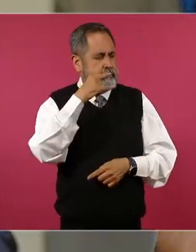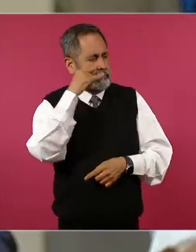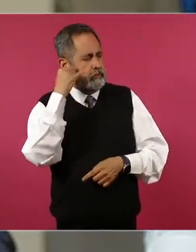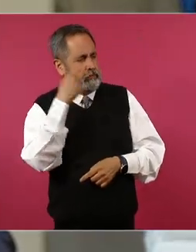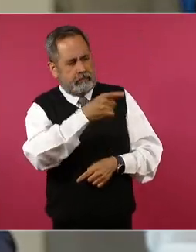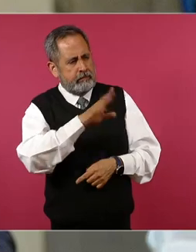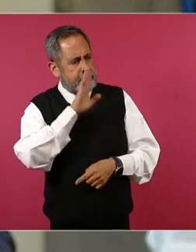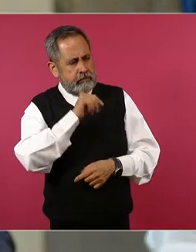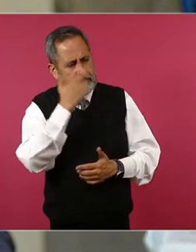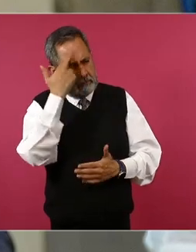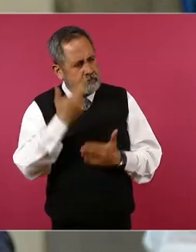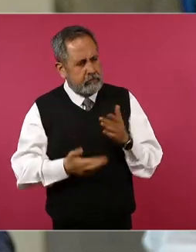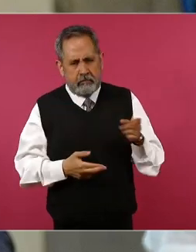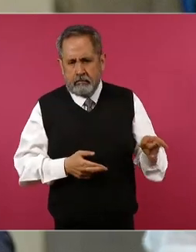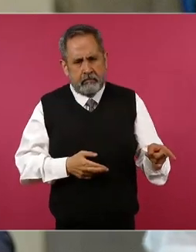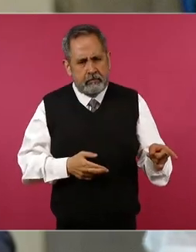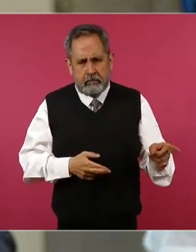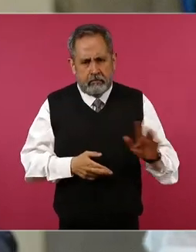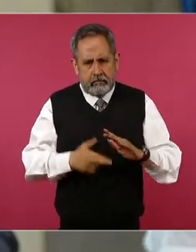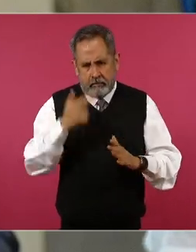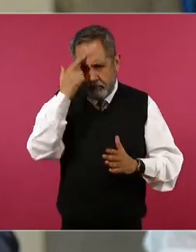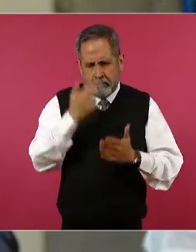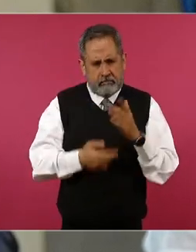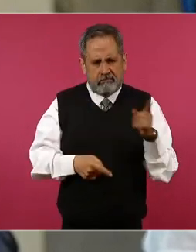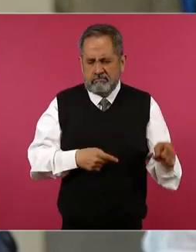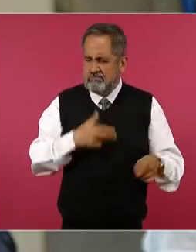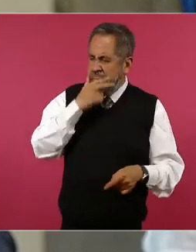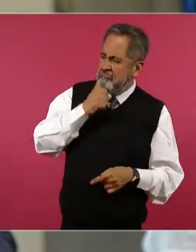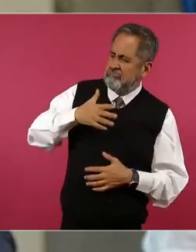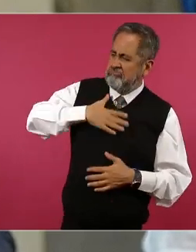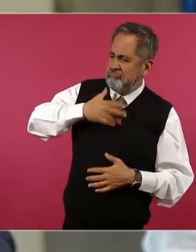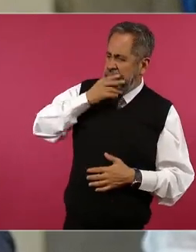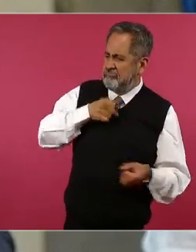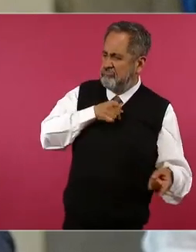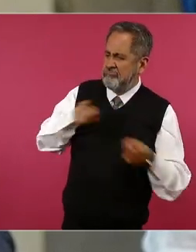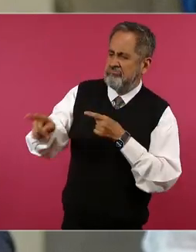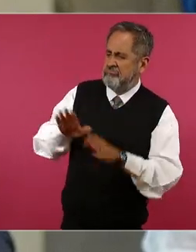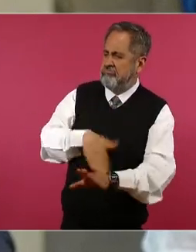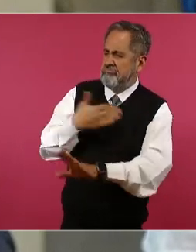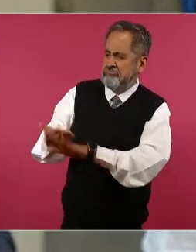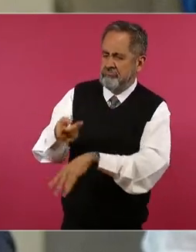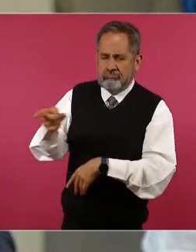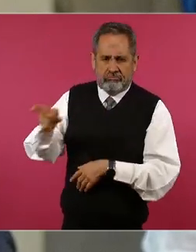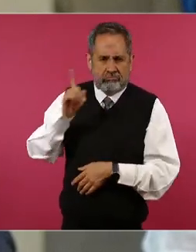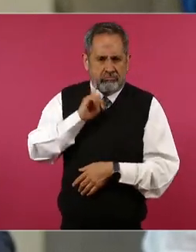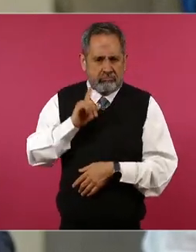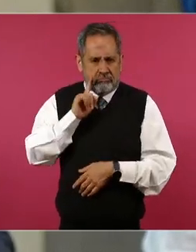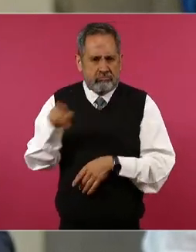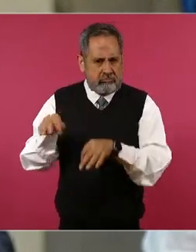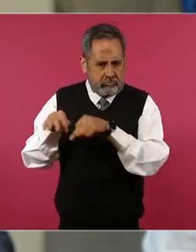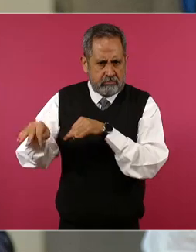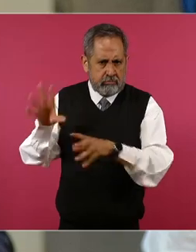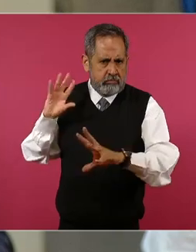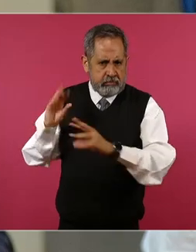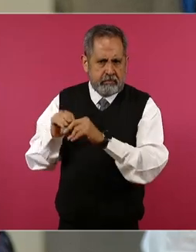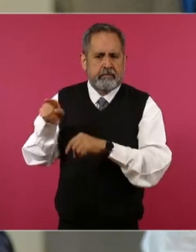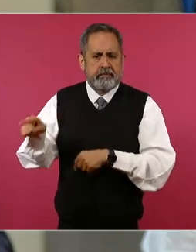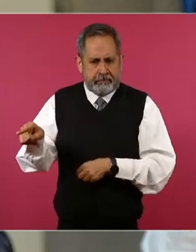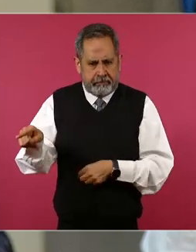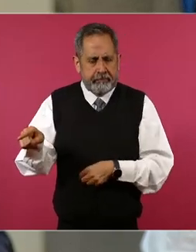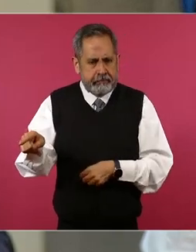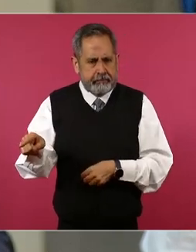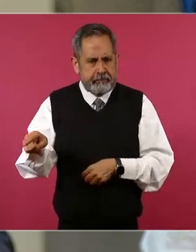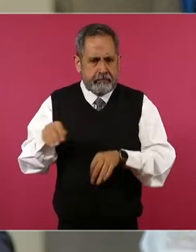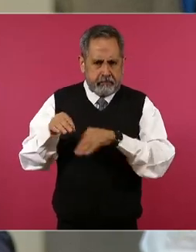en las redes sociales de manera misógina y de manera ofensiva a la labor que haya desempeñado a su